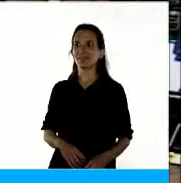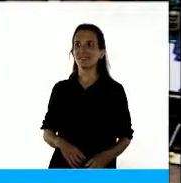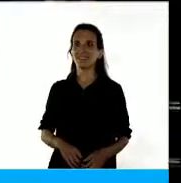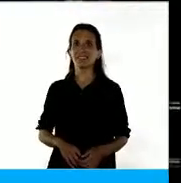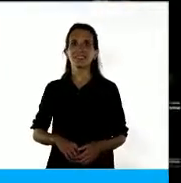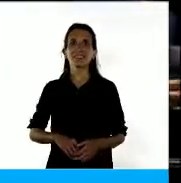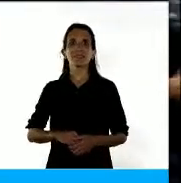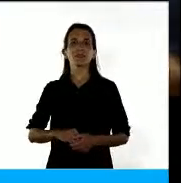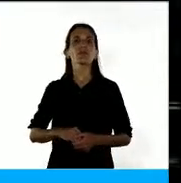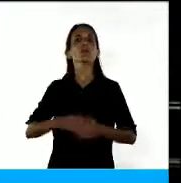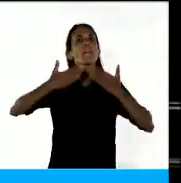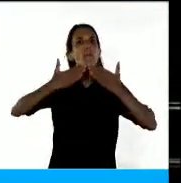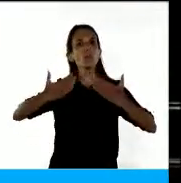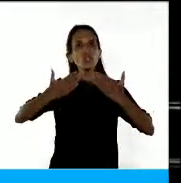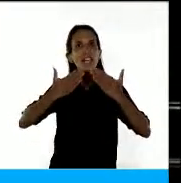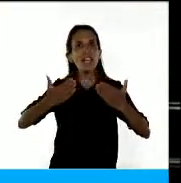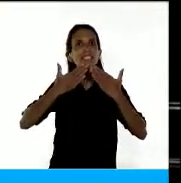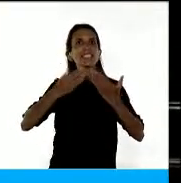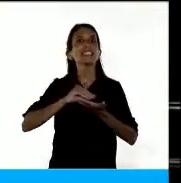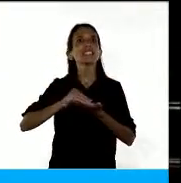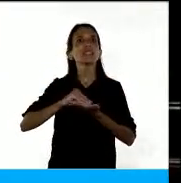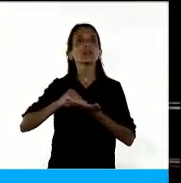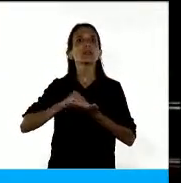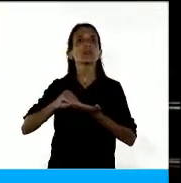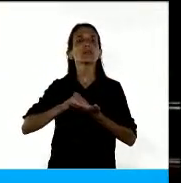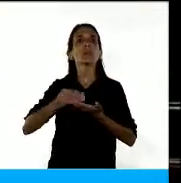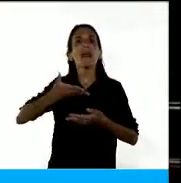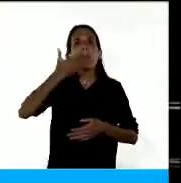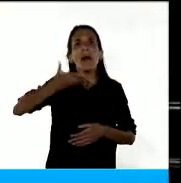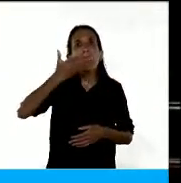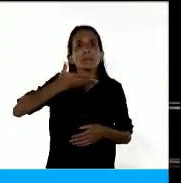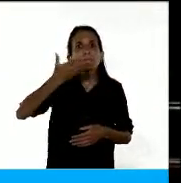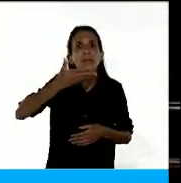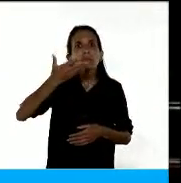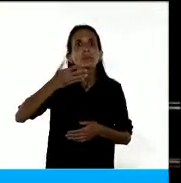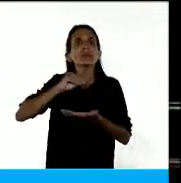Muchas gracias, diputada Galán. Tiene la palabra el diputado del...